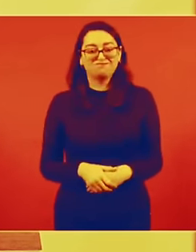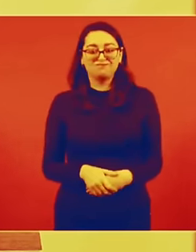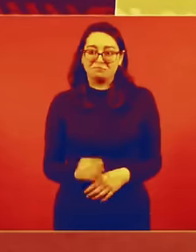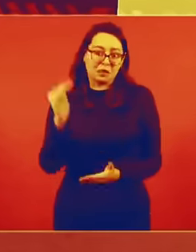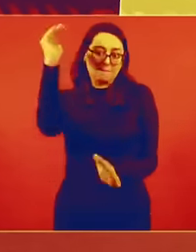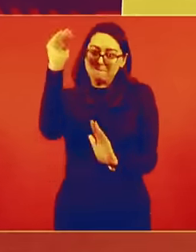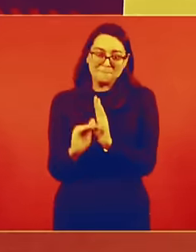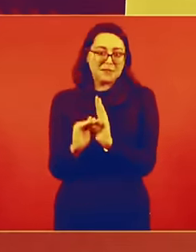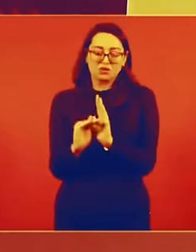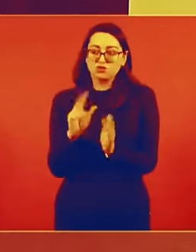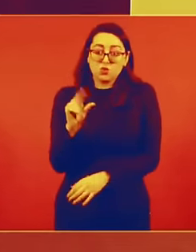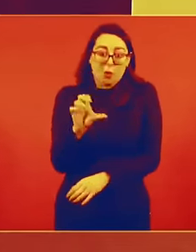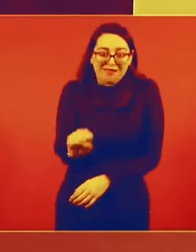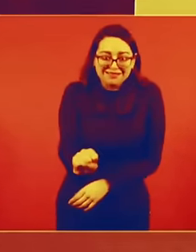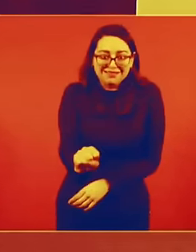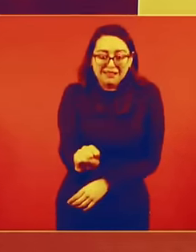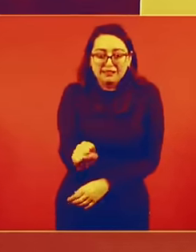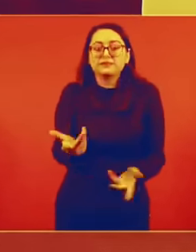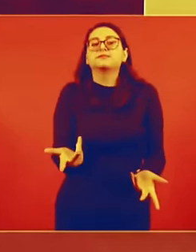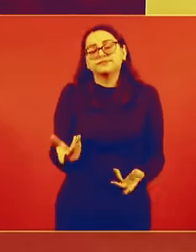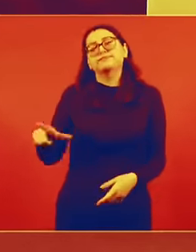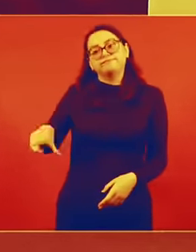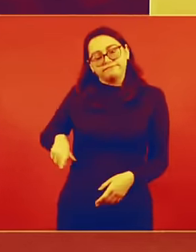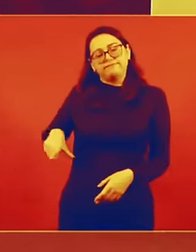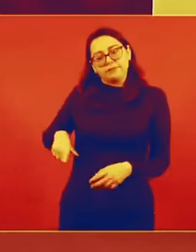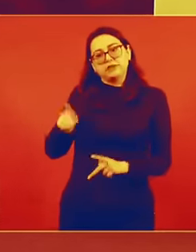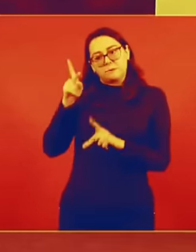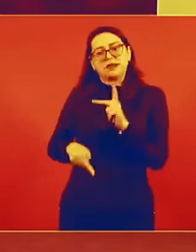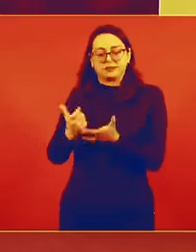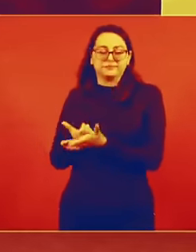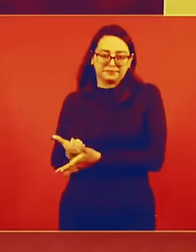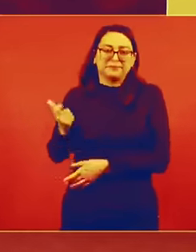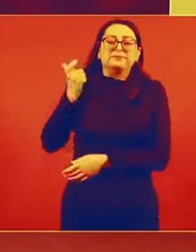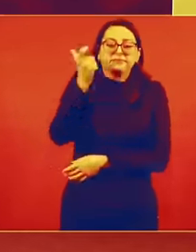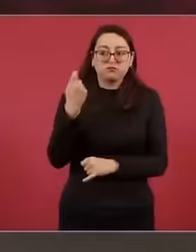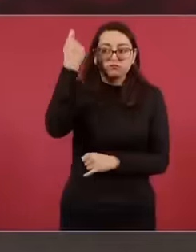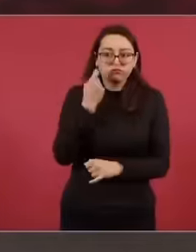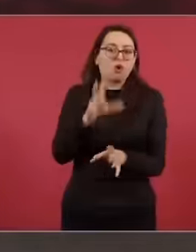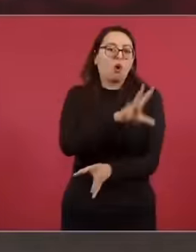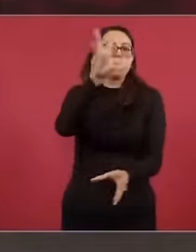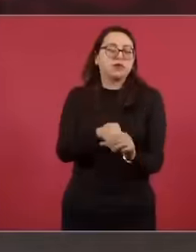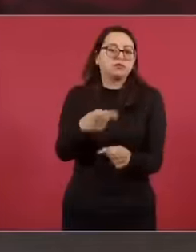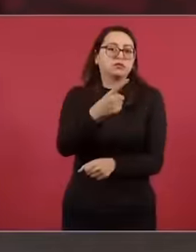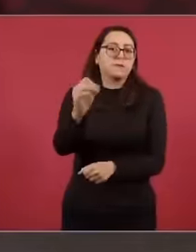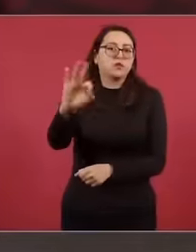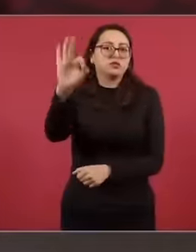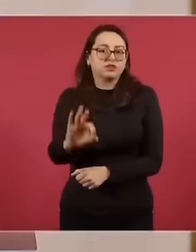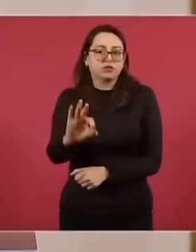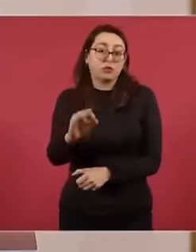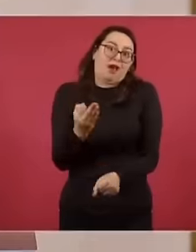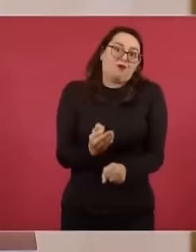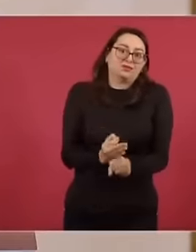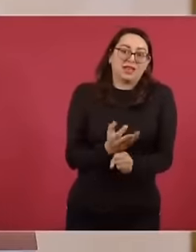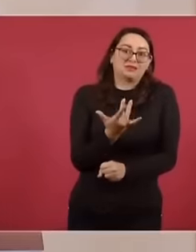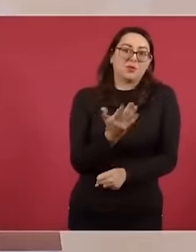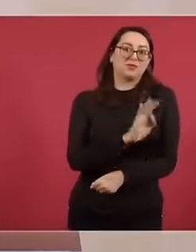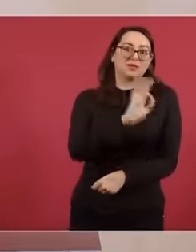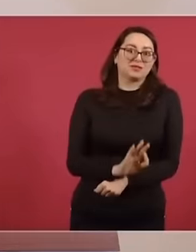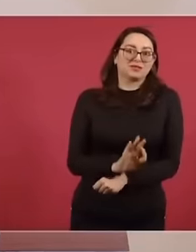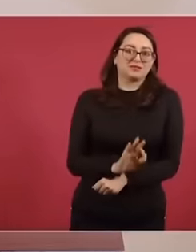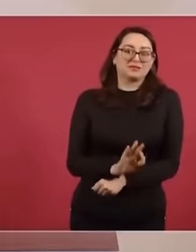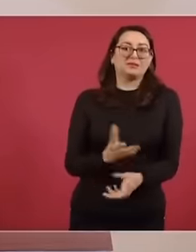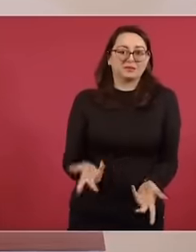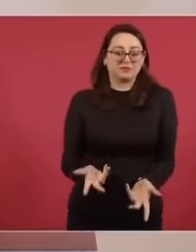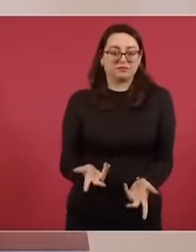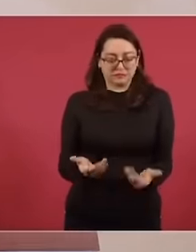que el trabajador reciba, cuando se jubile, su sueldo y no la mitad. Entonces estamos haciendo un análisis de cuánto